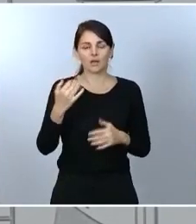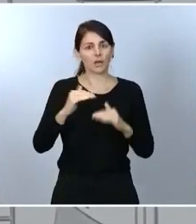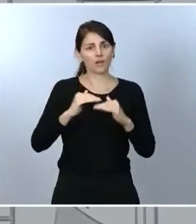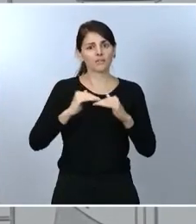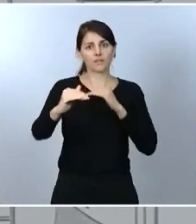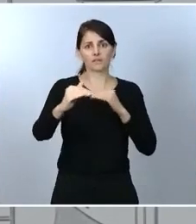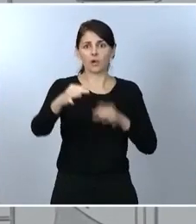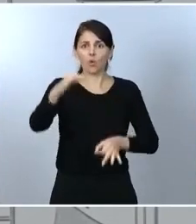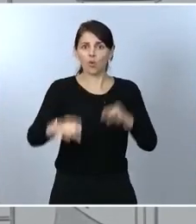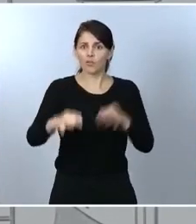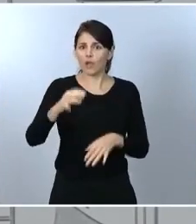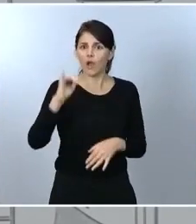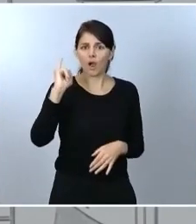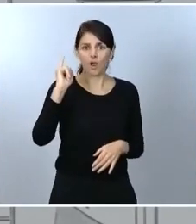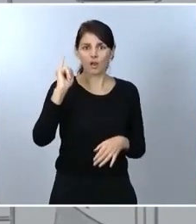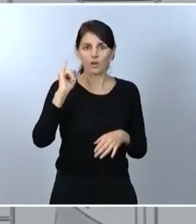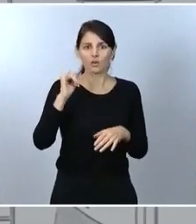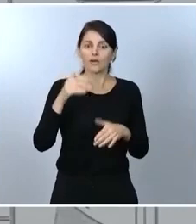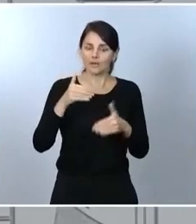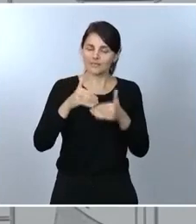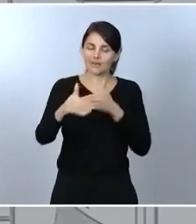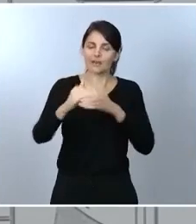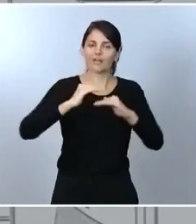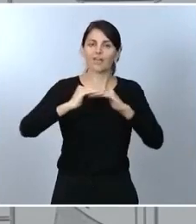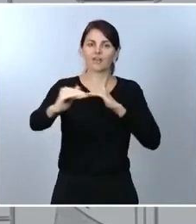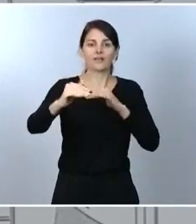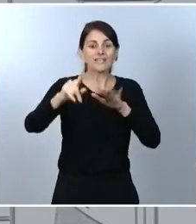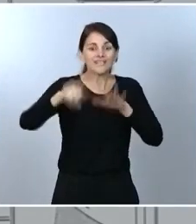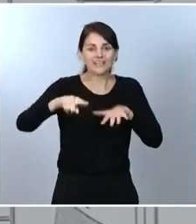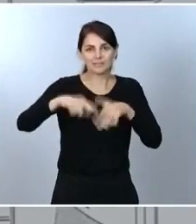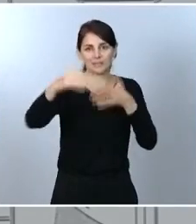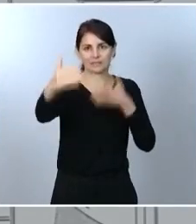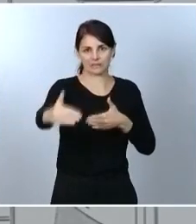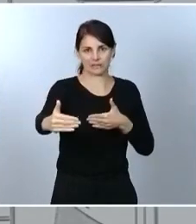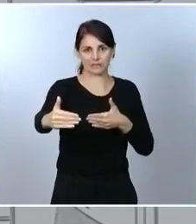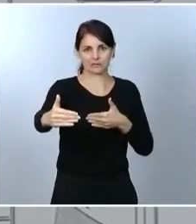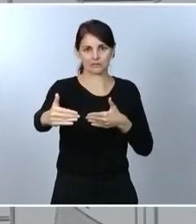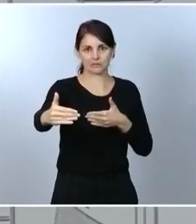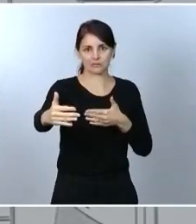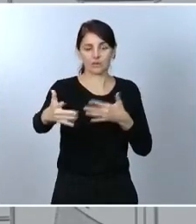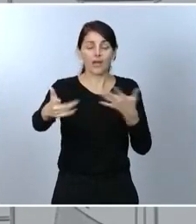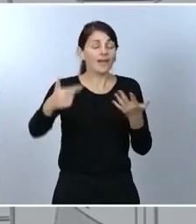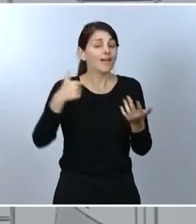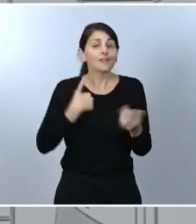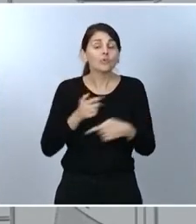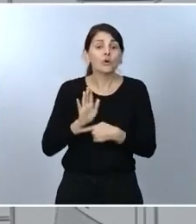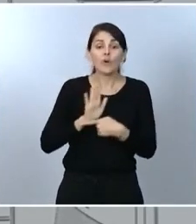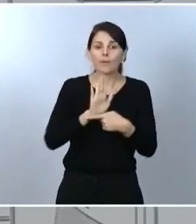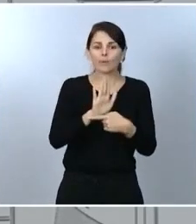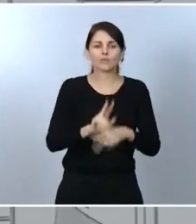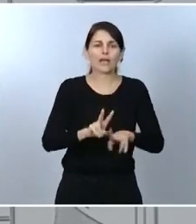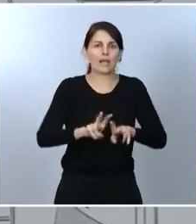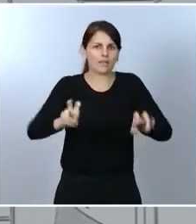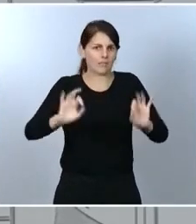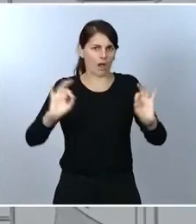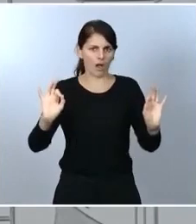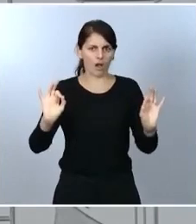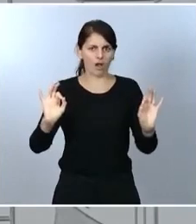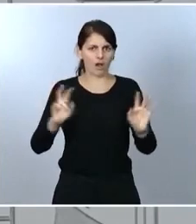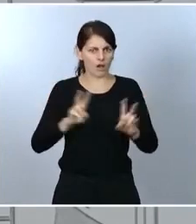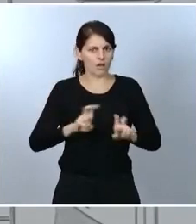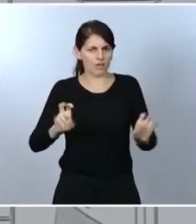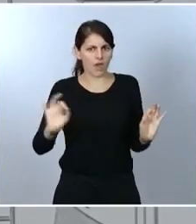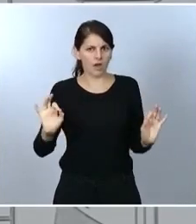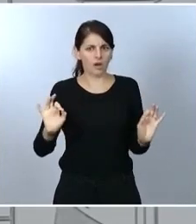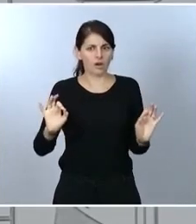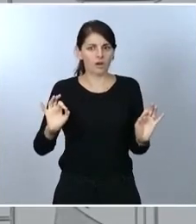durante los próximos seis meses. E, insisto, serán seis meses, esa es la propuesta inicial que esperamos debatir y esperamos lograr el apoyo del conjunto